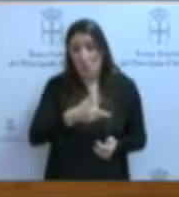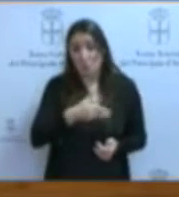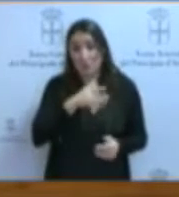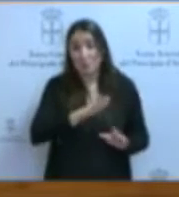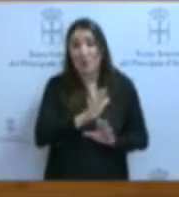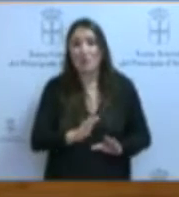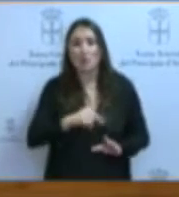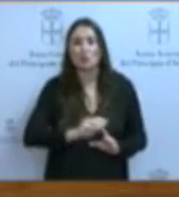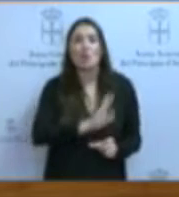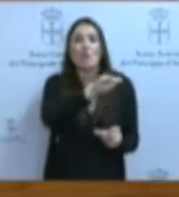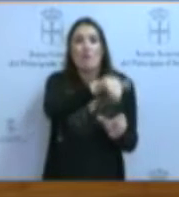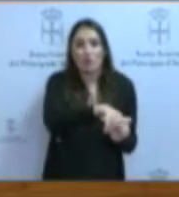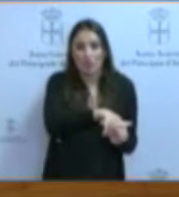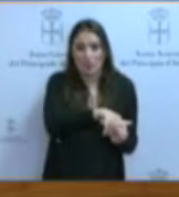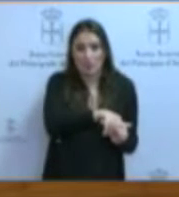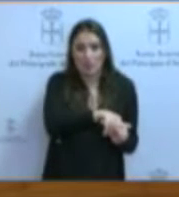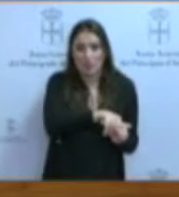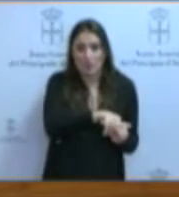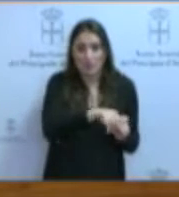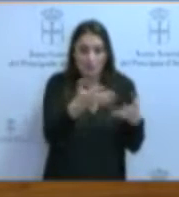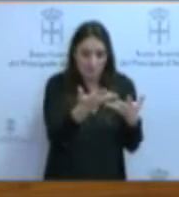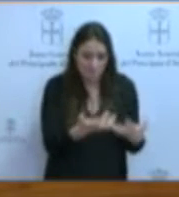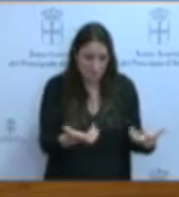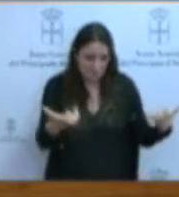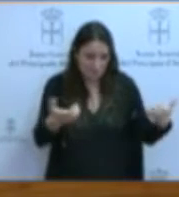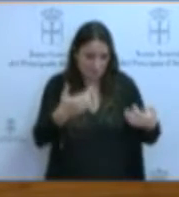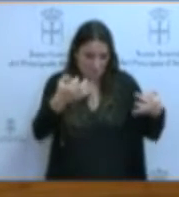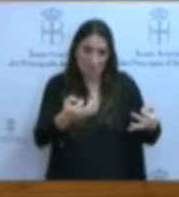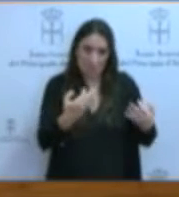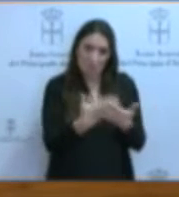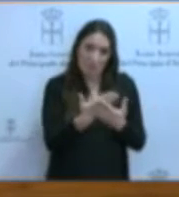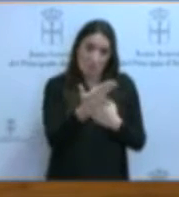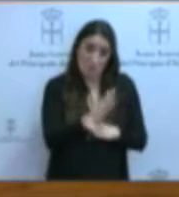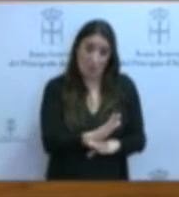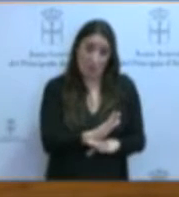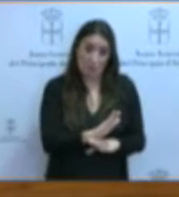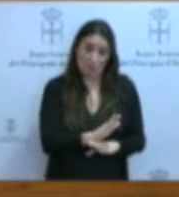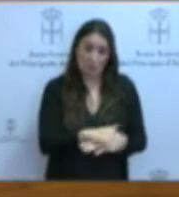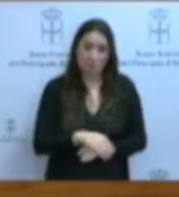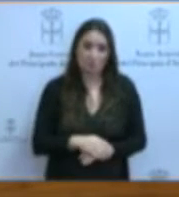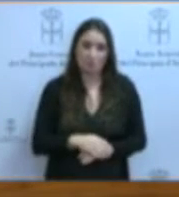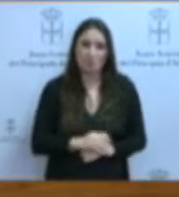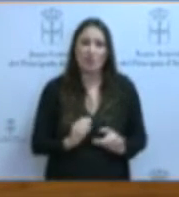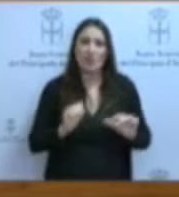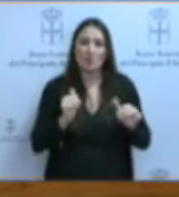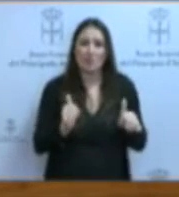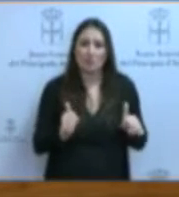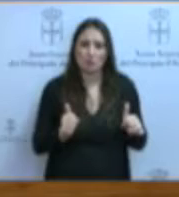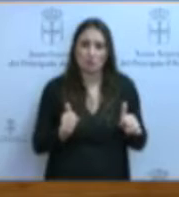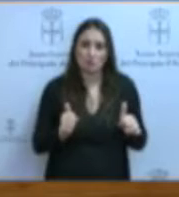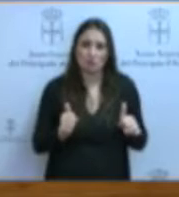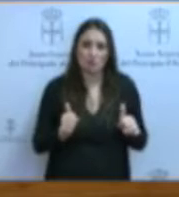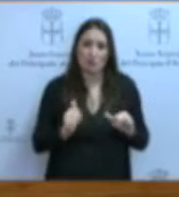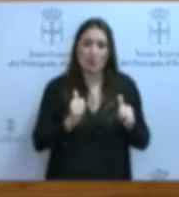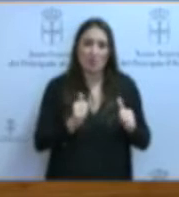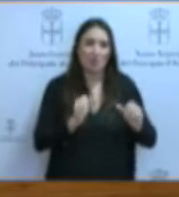lo que votamos aquí es, como digo, la literalidad de la proposición no de ley. Empecemos, por lo tanto, por lo que